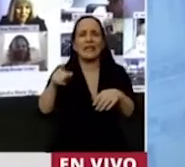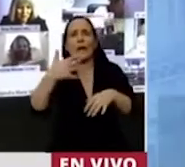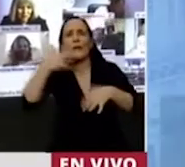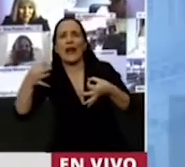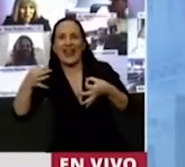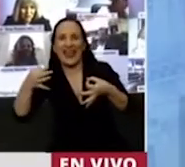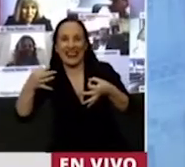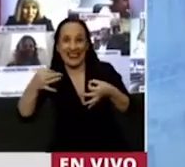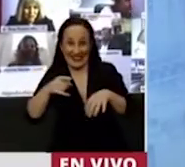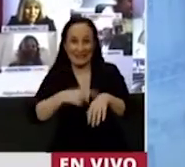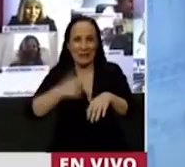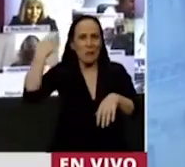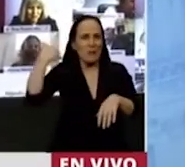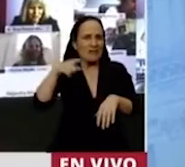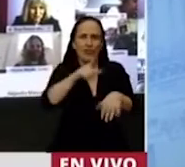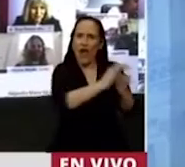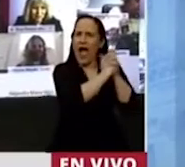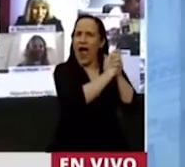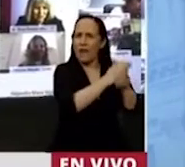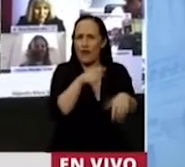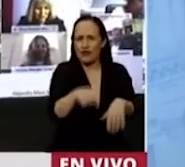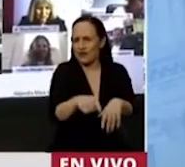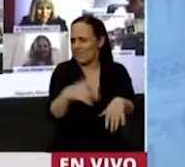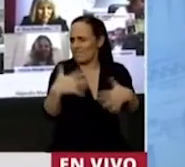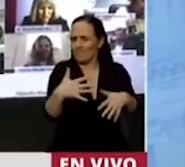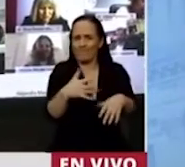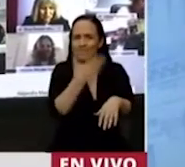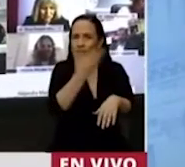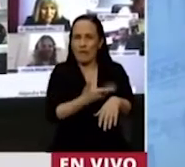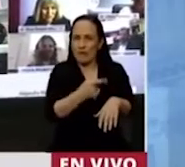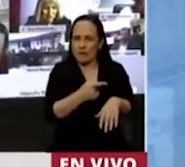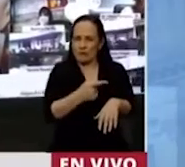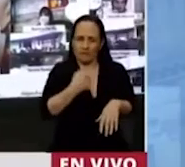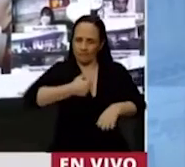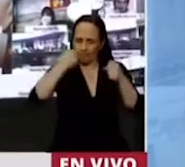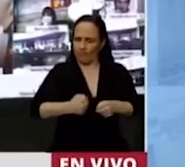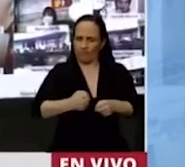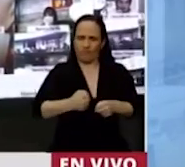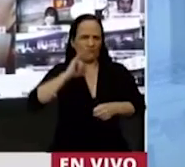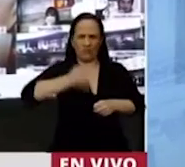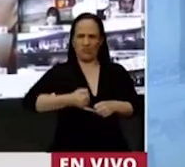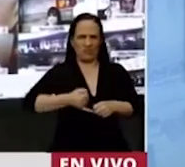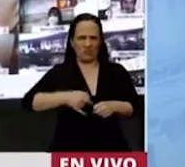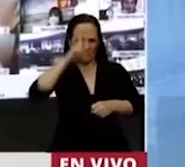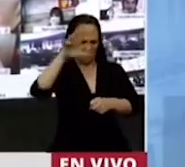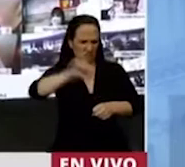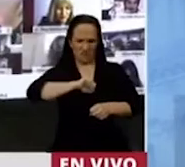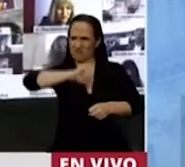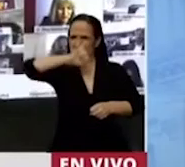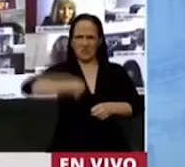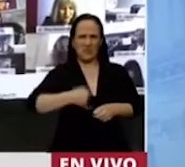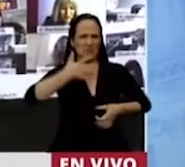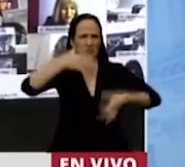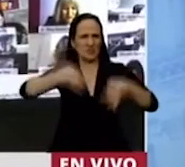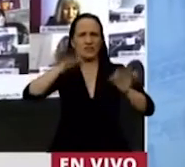Alfonsín estaba convencido, saltaba sin red, pero estaba convencido que si